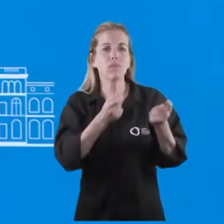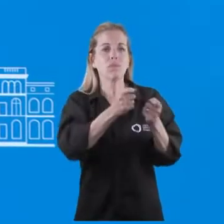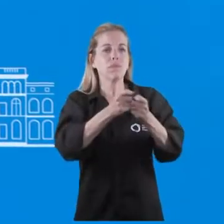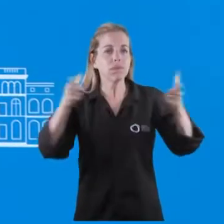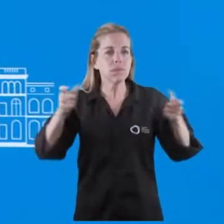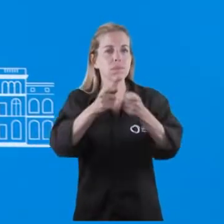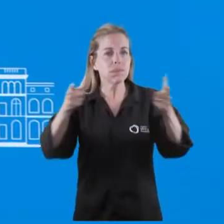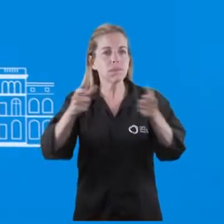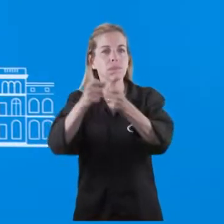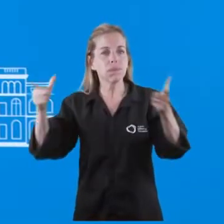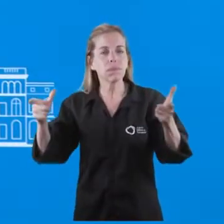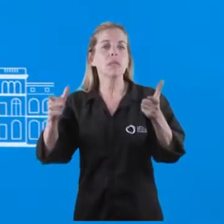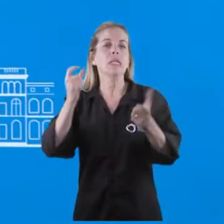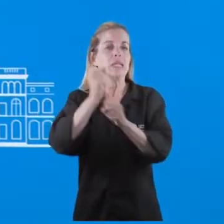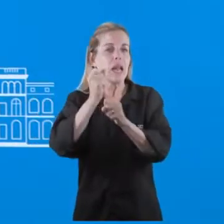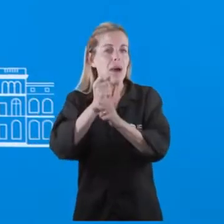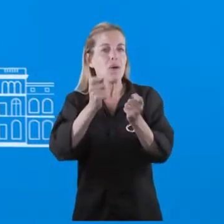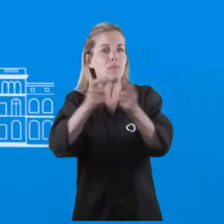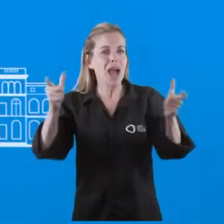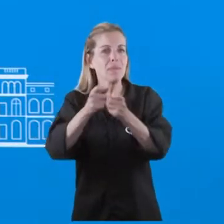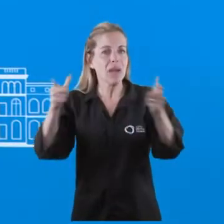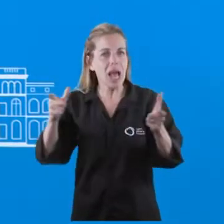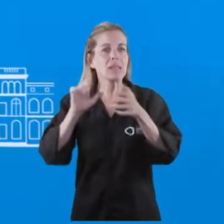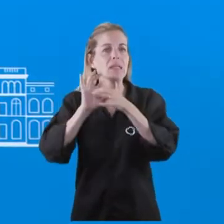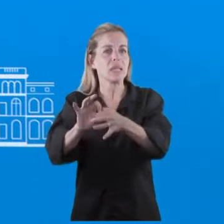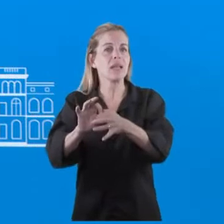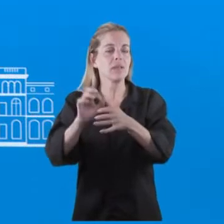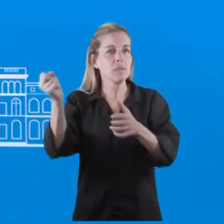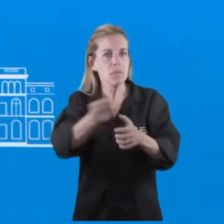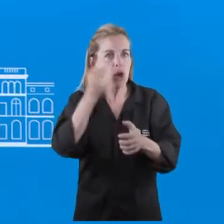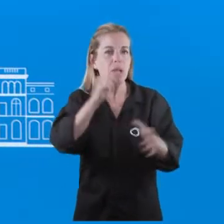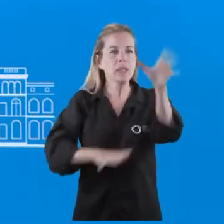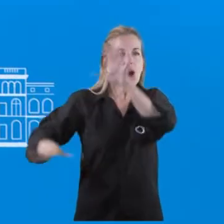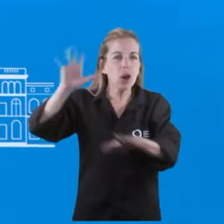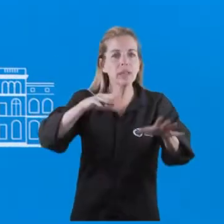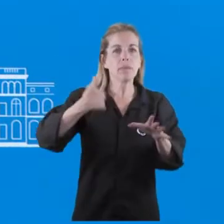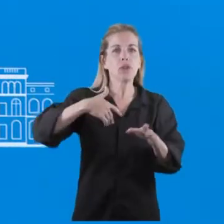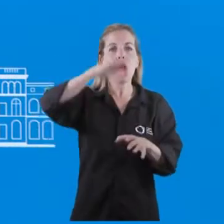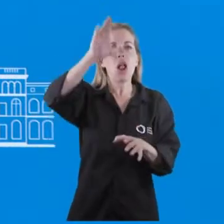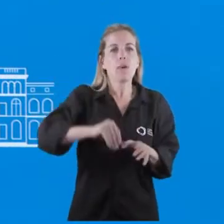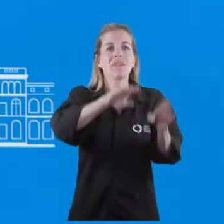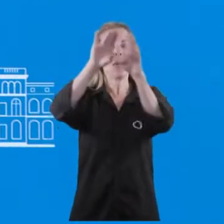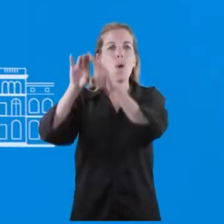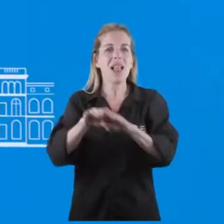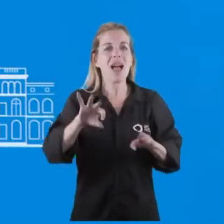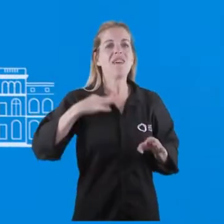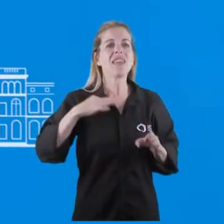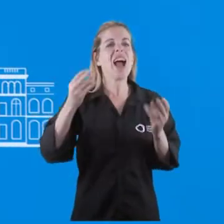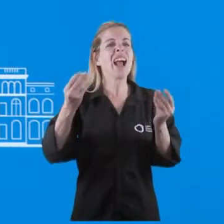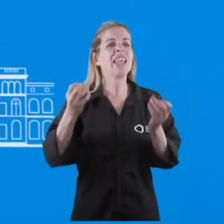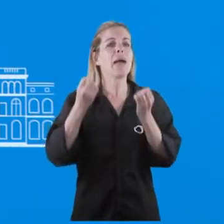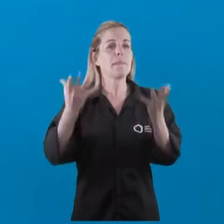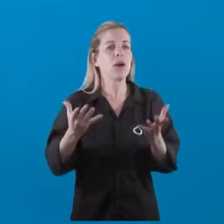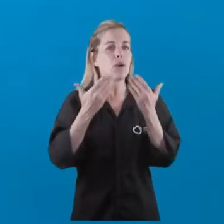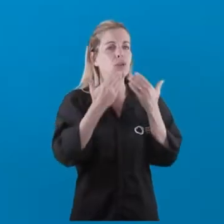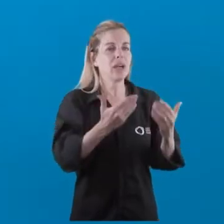producción, crecimiento del trabajo puede ser también redistribuido para que todos los argentinos y las argentinas tengan una vida mejor. Muchas gracias,